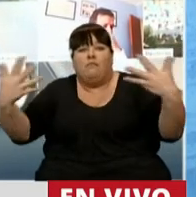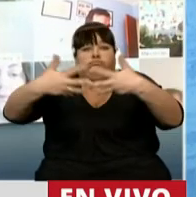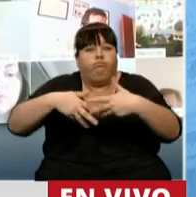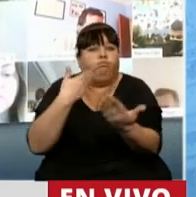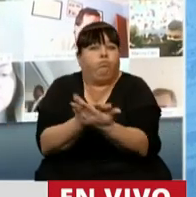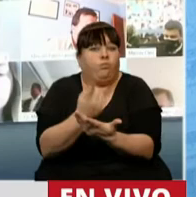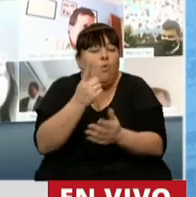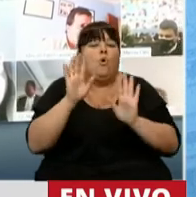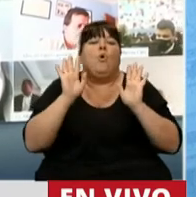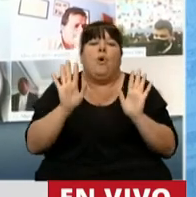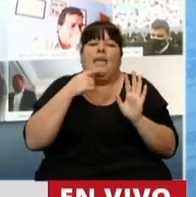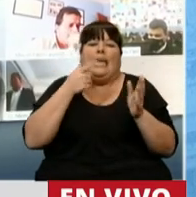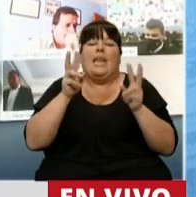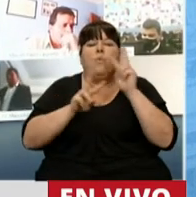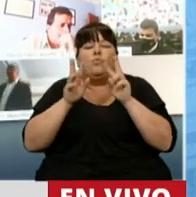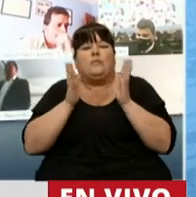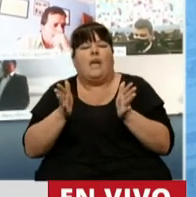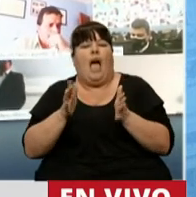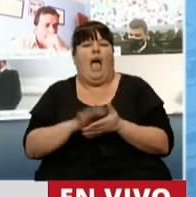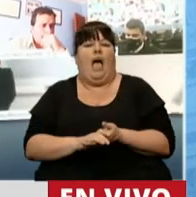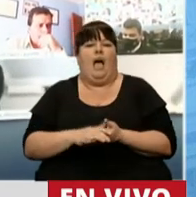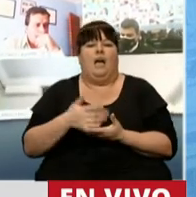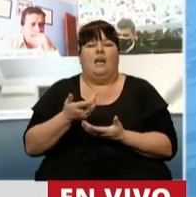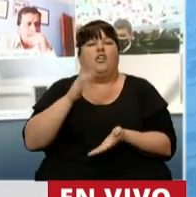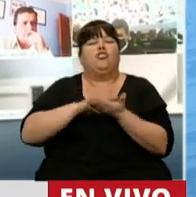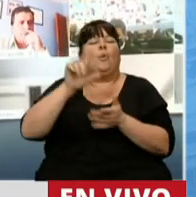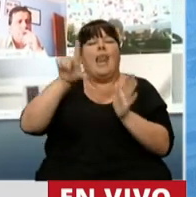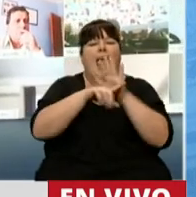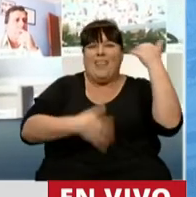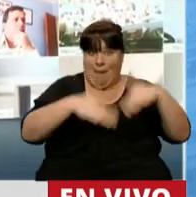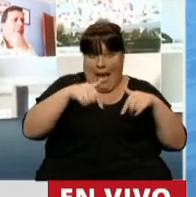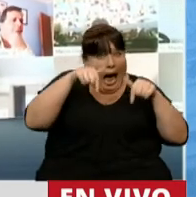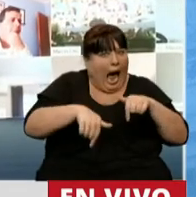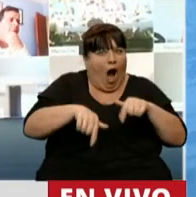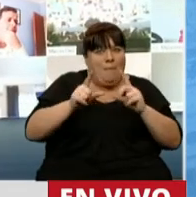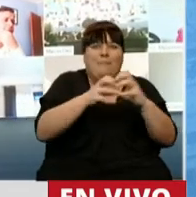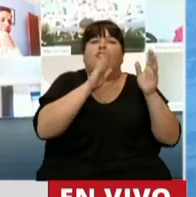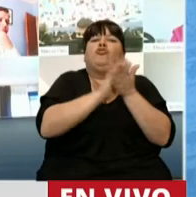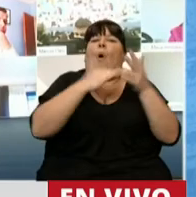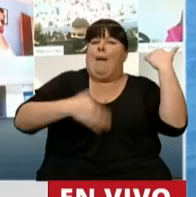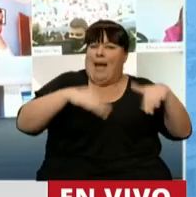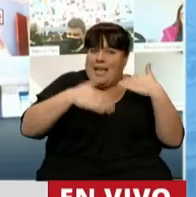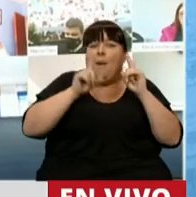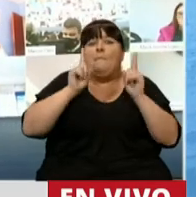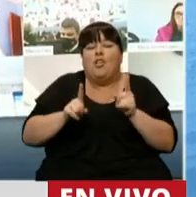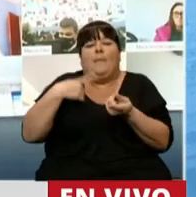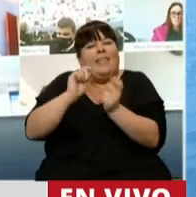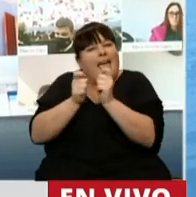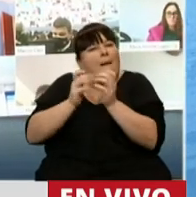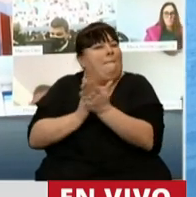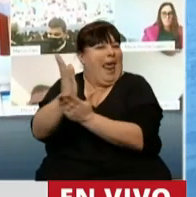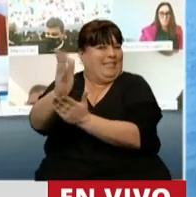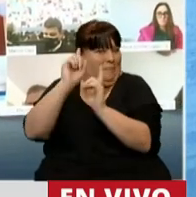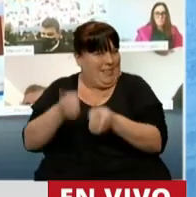integrar, porque tenemos que pivotear tanto sobre la norma de emergencia, que es lo que ahora se está haciendo, como con modificaciones